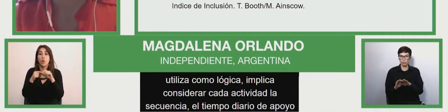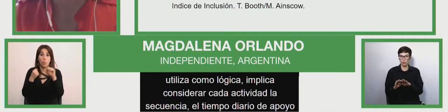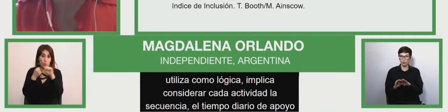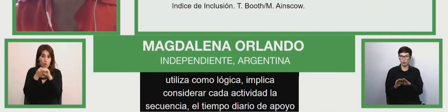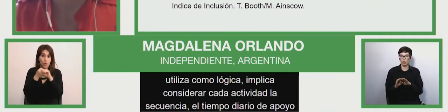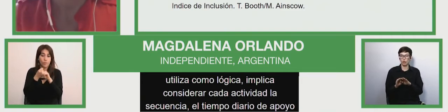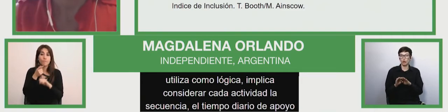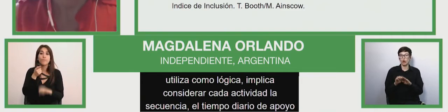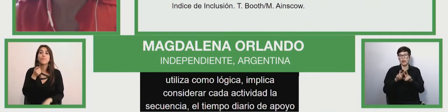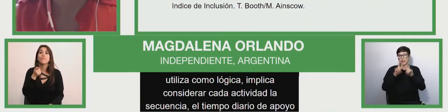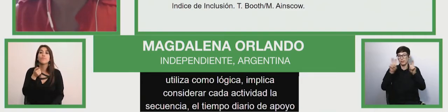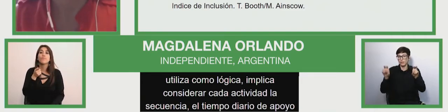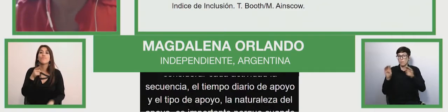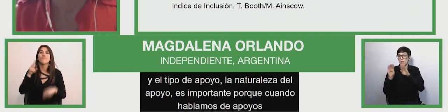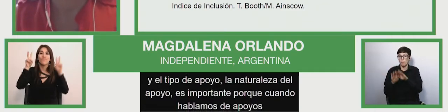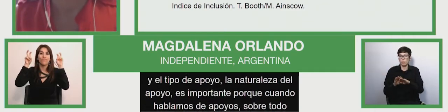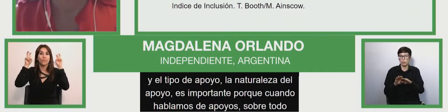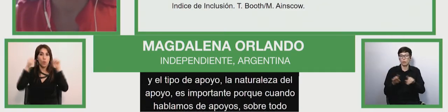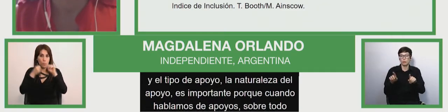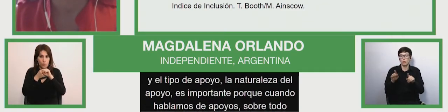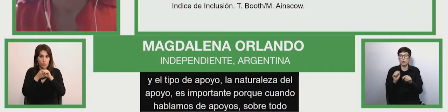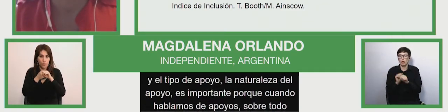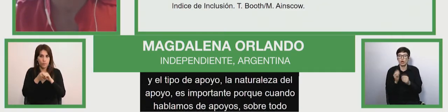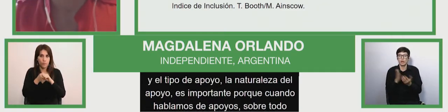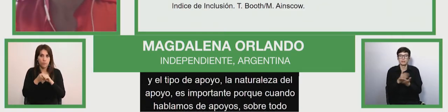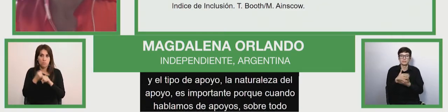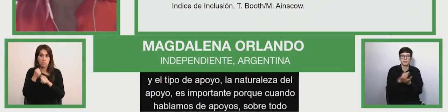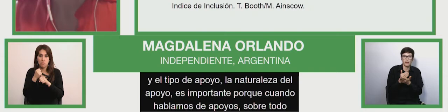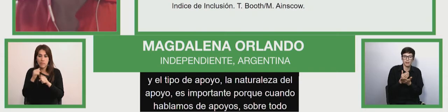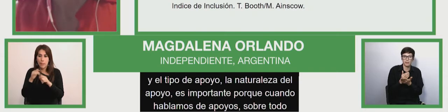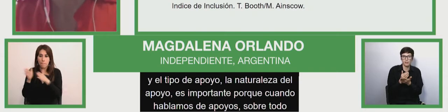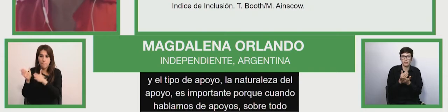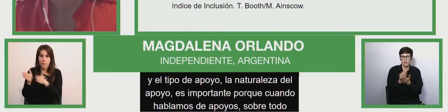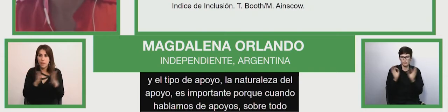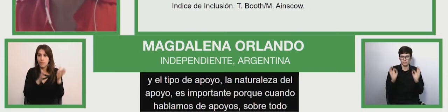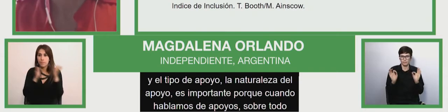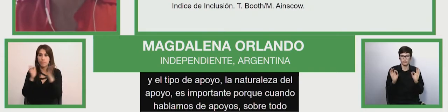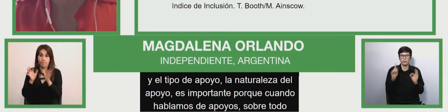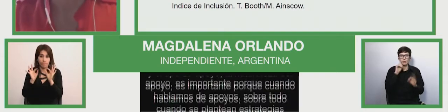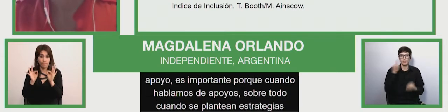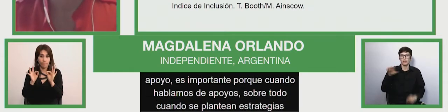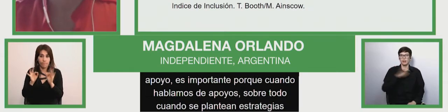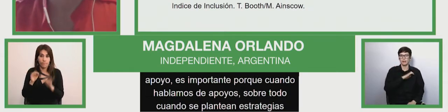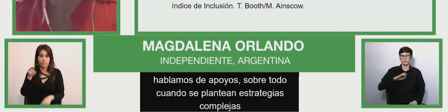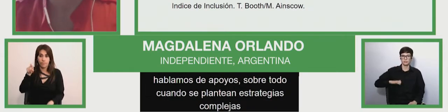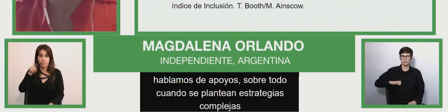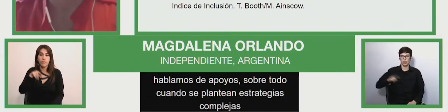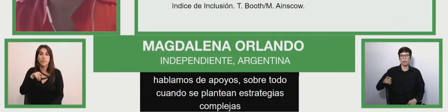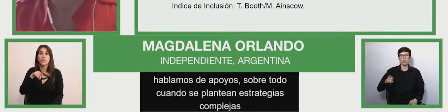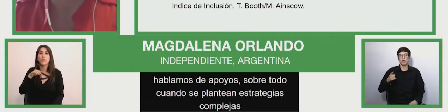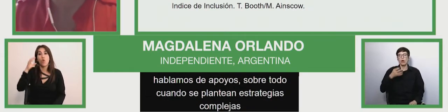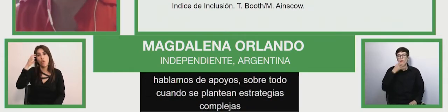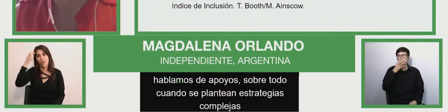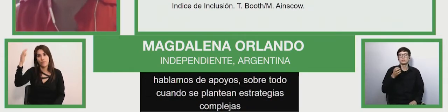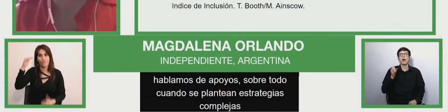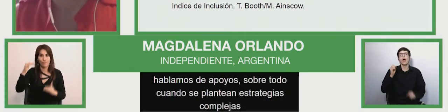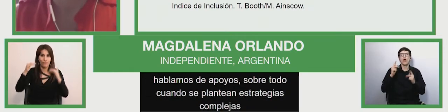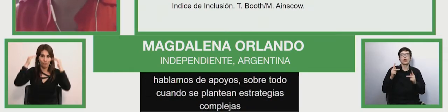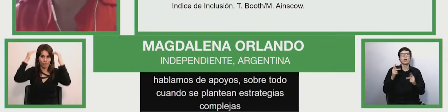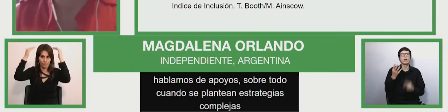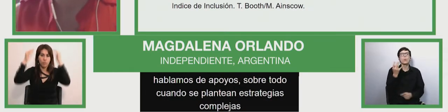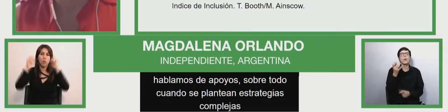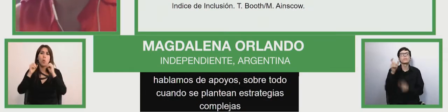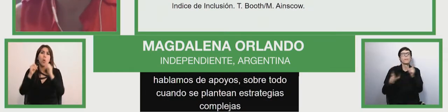se plantean estrategias concretas, los estados piden, bueno, pero ¿de cuántas personas estamos hablando?